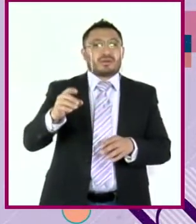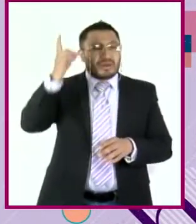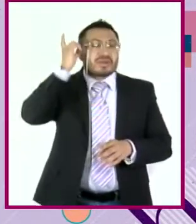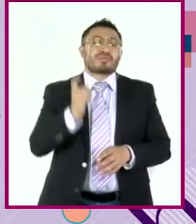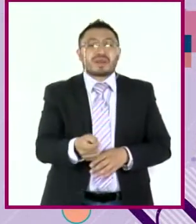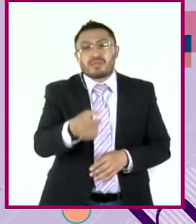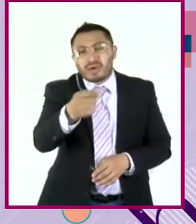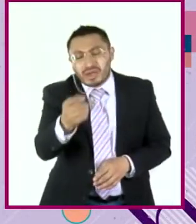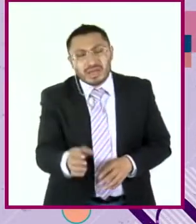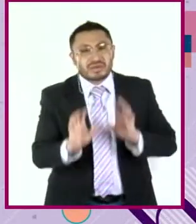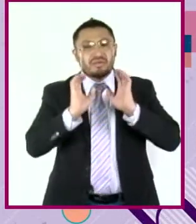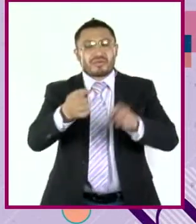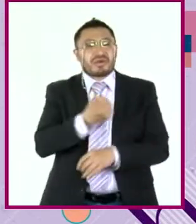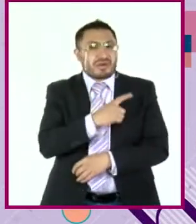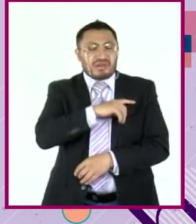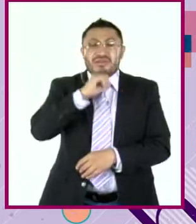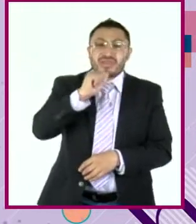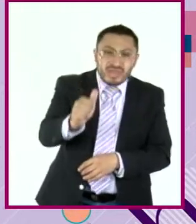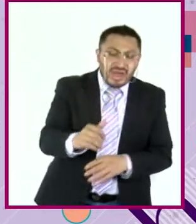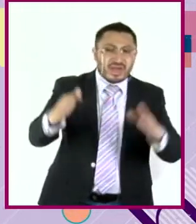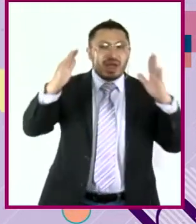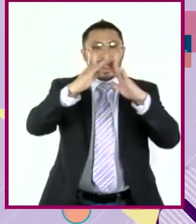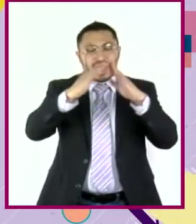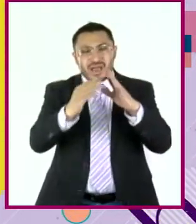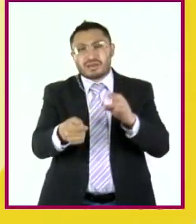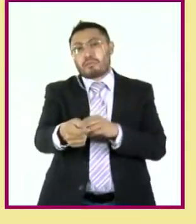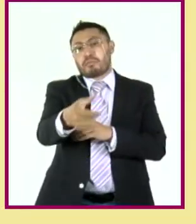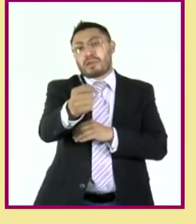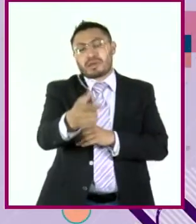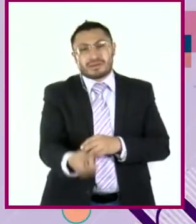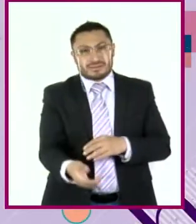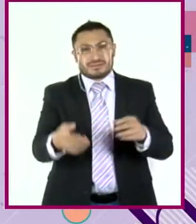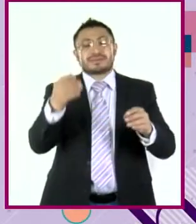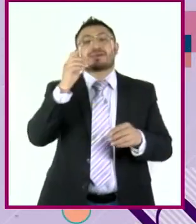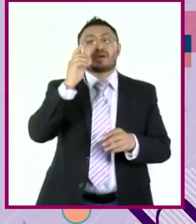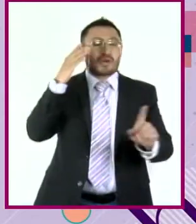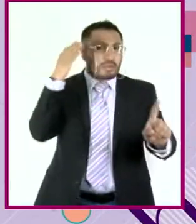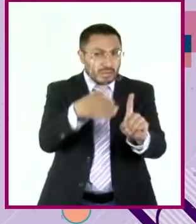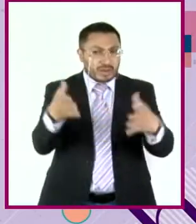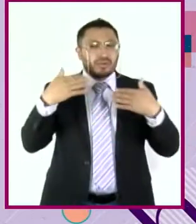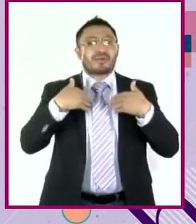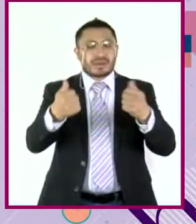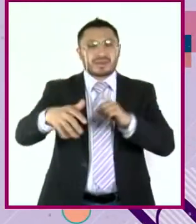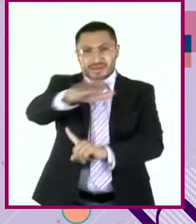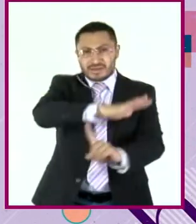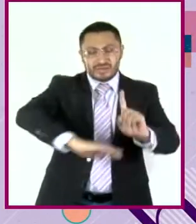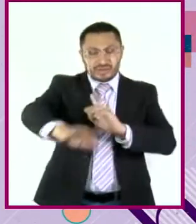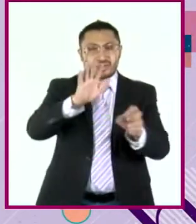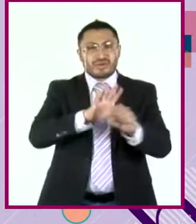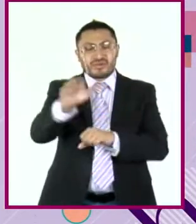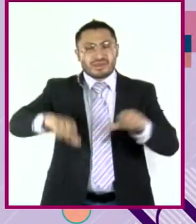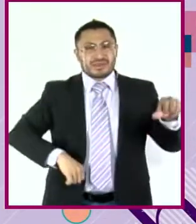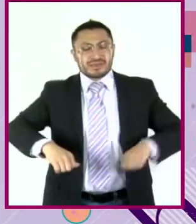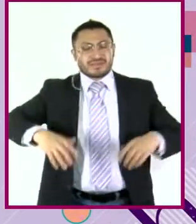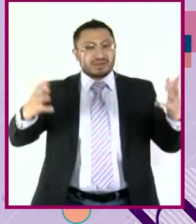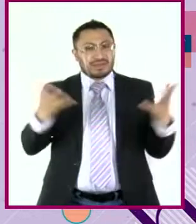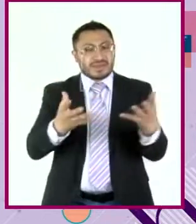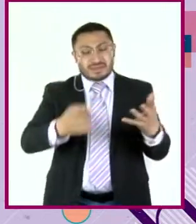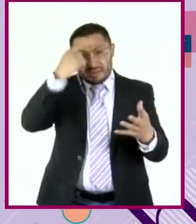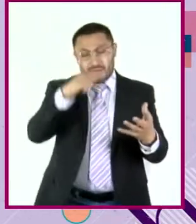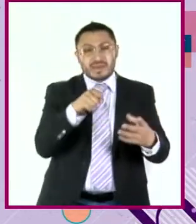conviviendo en casa. Se trata de comprender y analizar lo que hacemos para poder definir hacia dónde va nuestra vida buena.